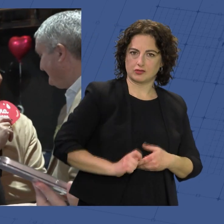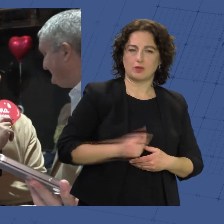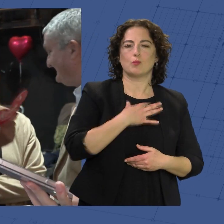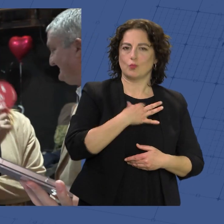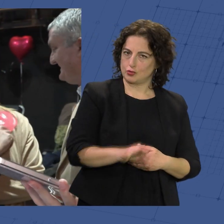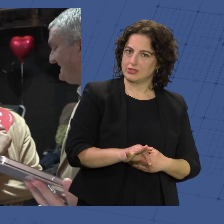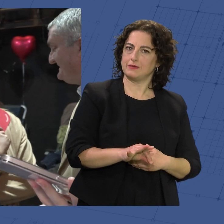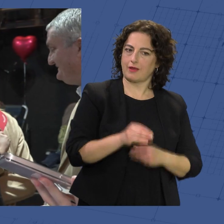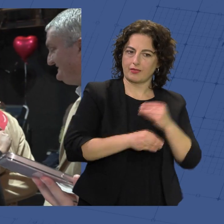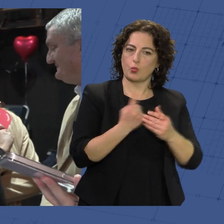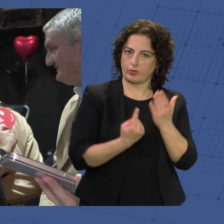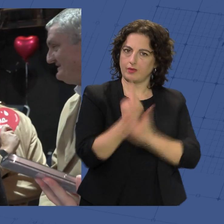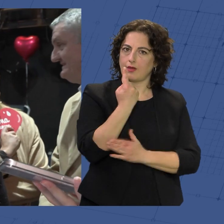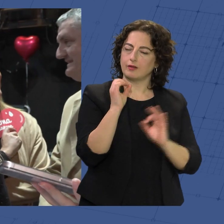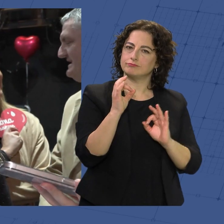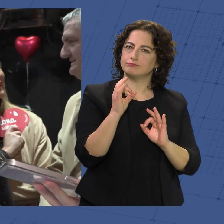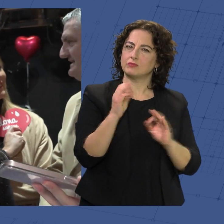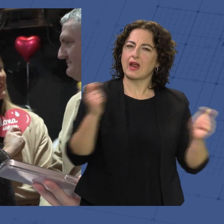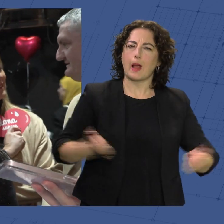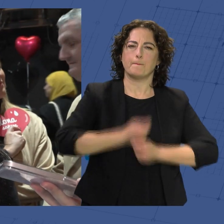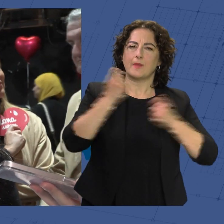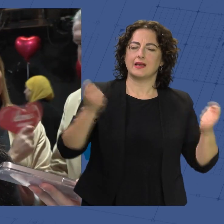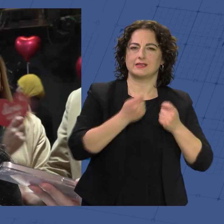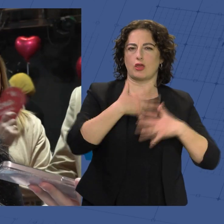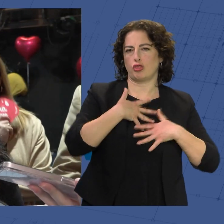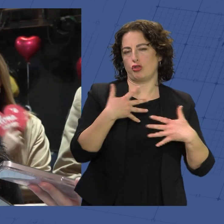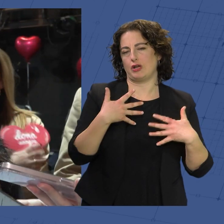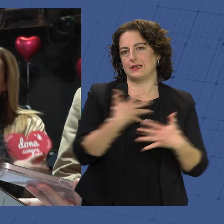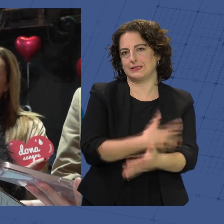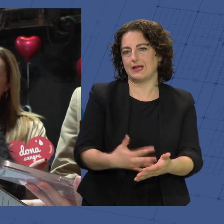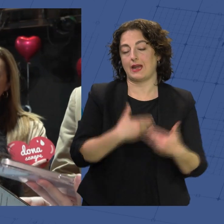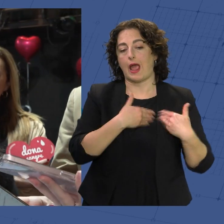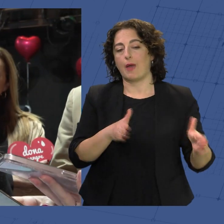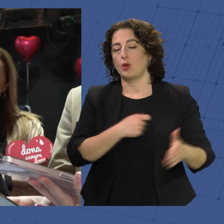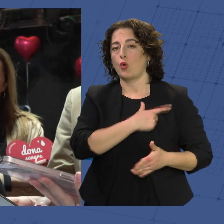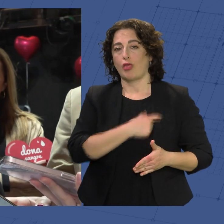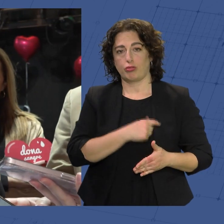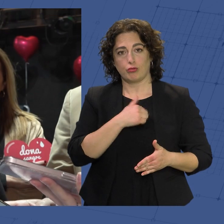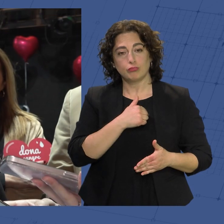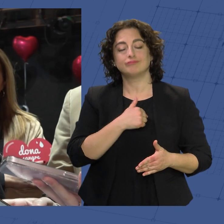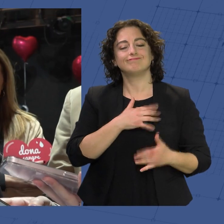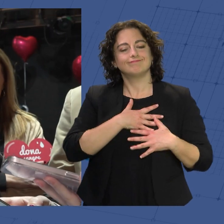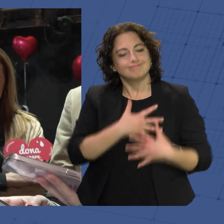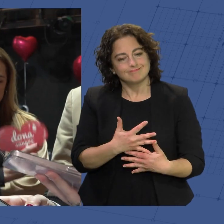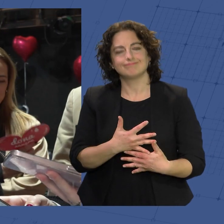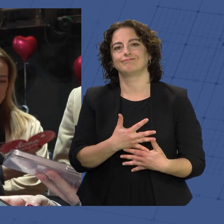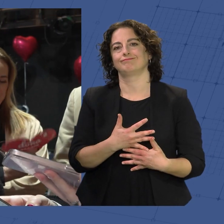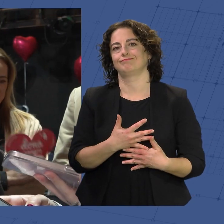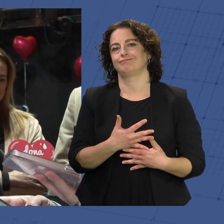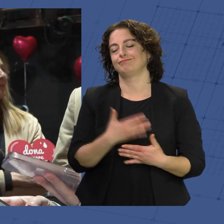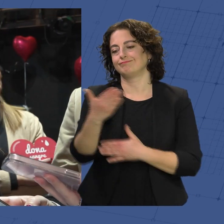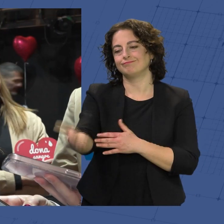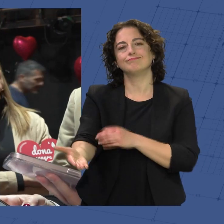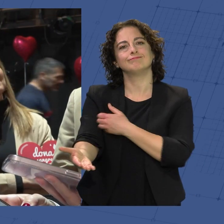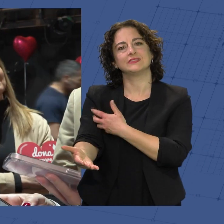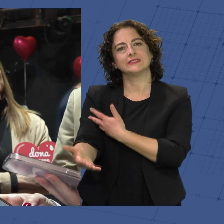que se lleve a cabo este día con una campaña Donar Sangre, al final es Abre tu Corazón y es en ese acto de generosidad, extender el brazo, dar tu